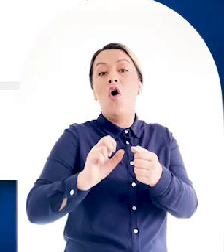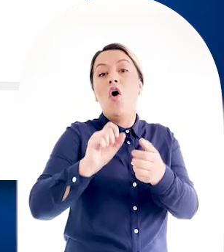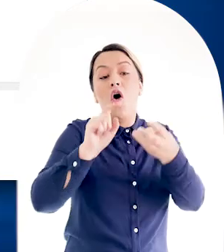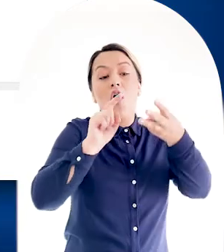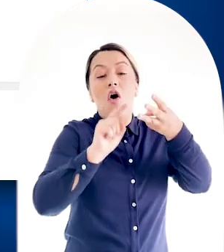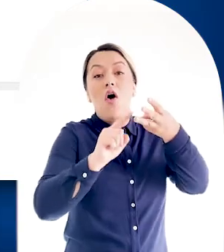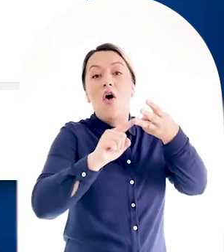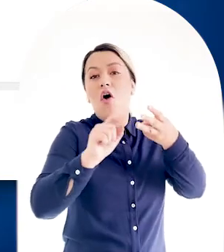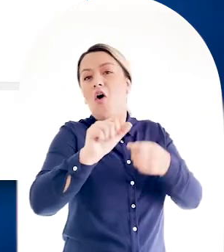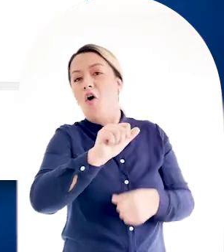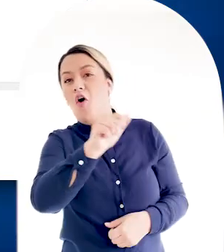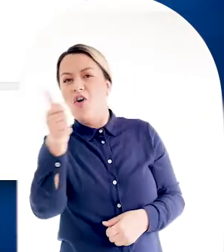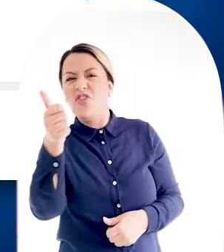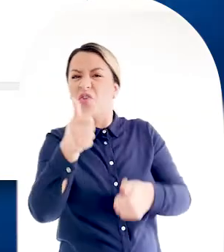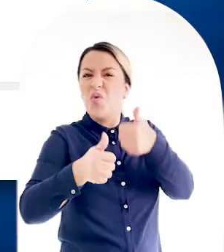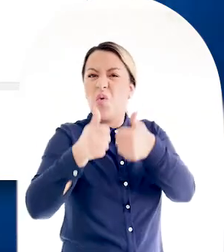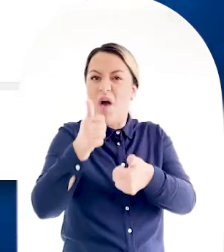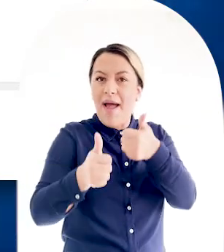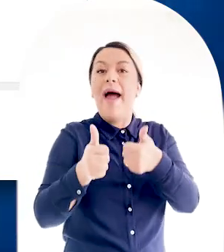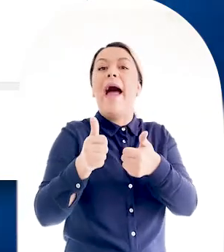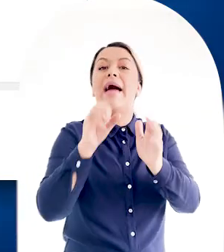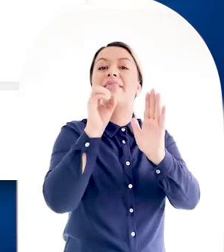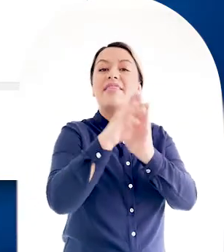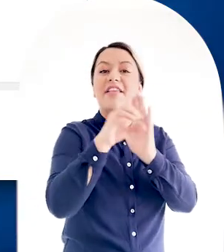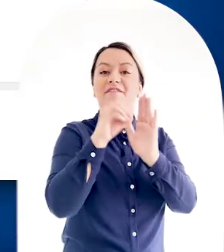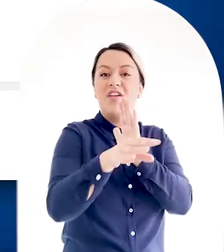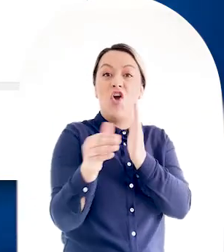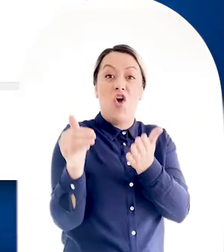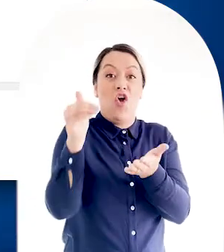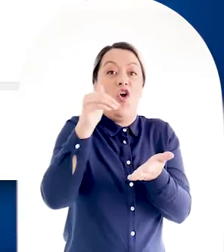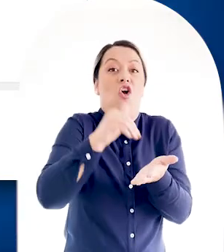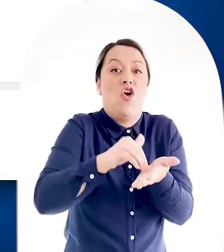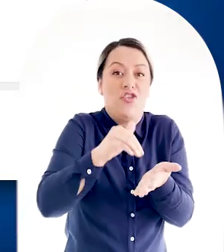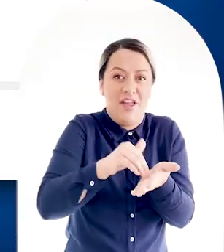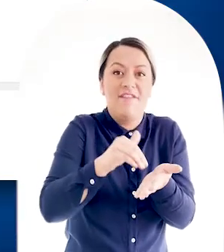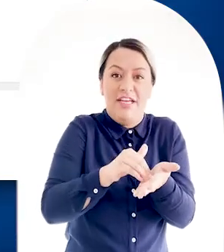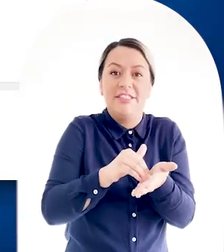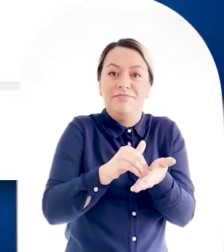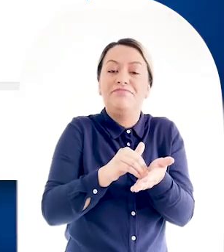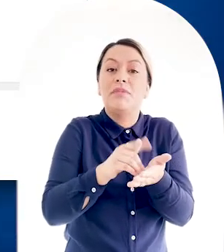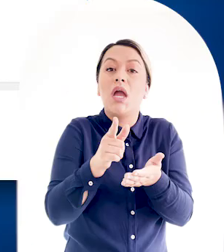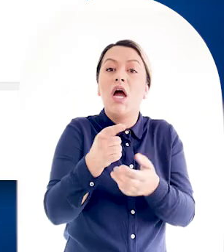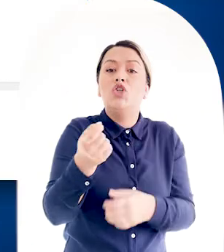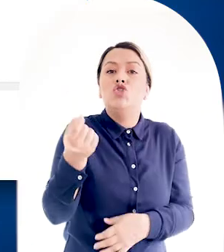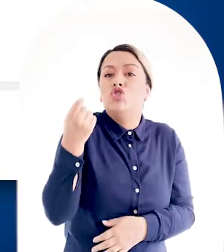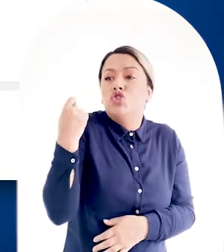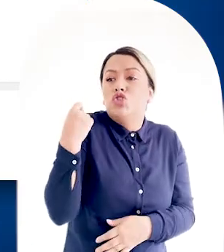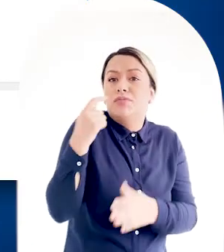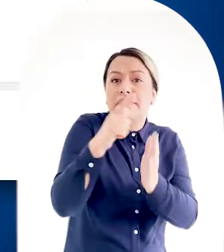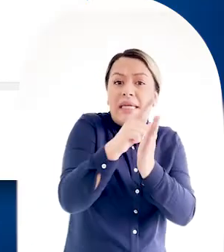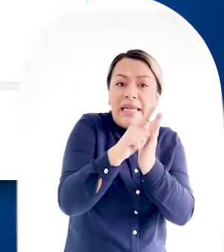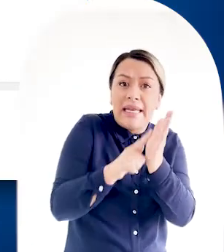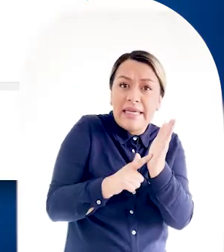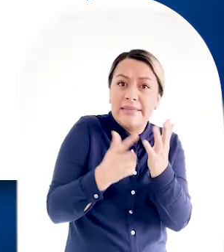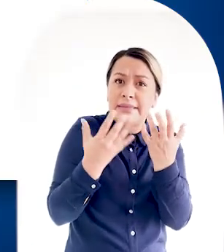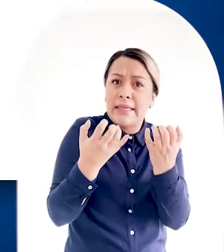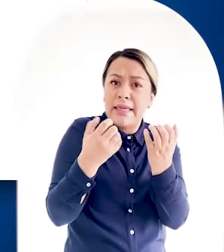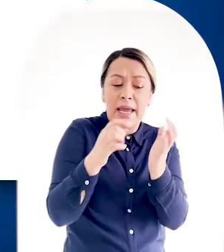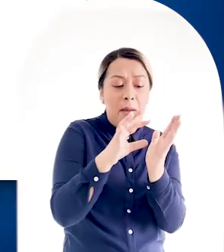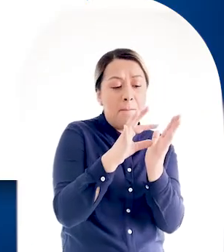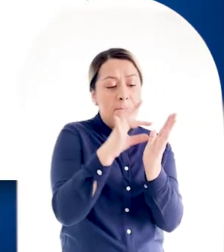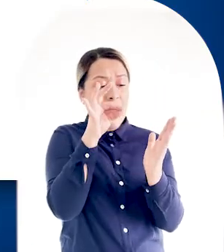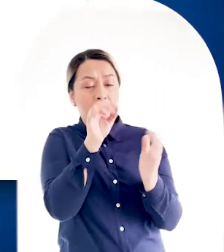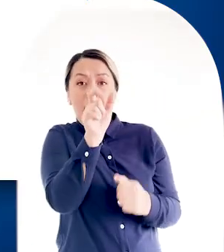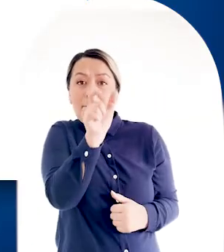de nuevo, donde podremos elegir cualquiera de las 10 cuentas que aparecen como las más recientes para enviarles nuevamente dinero.